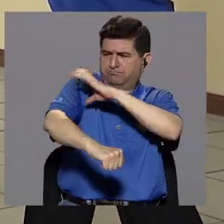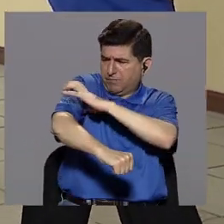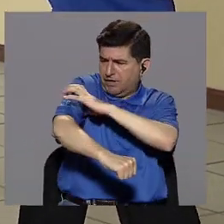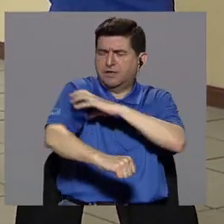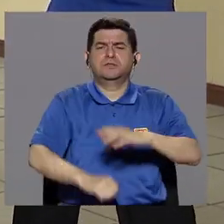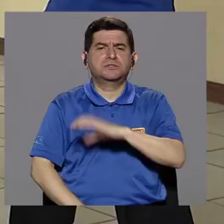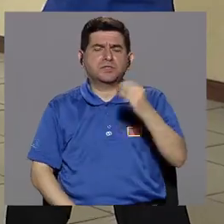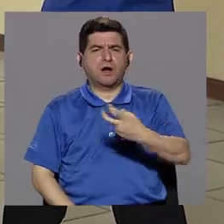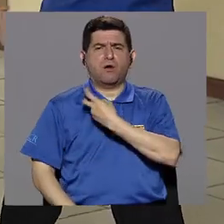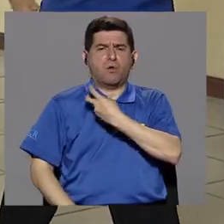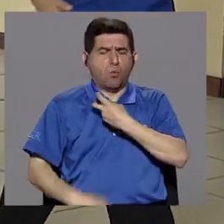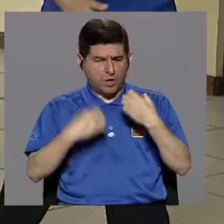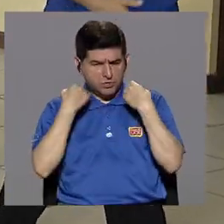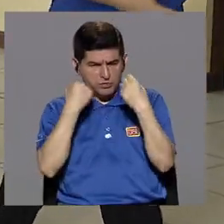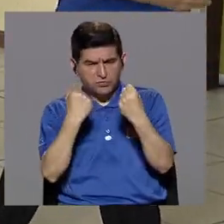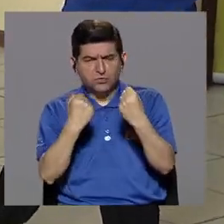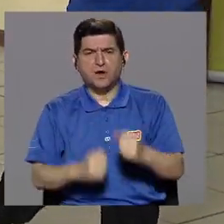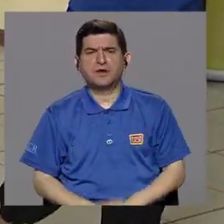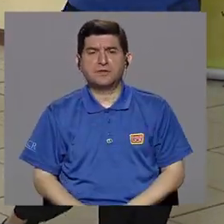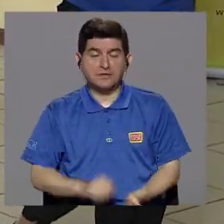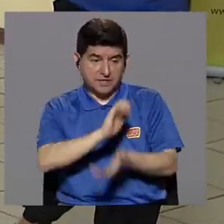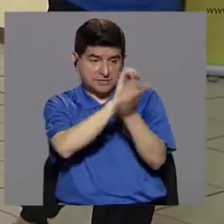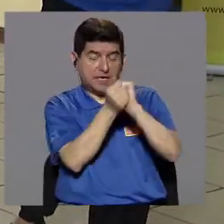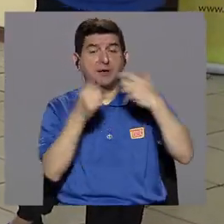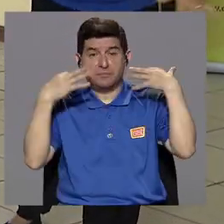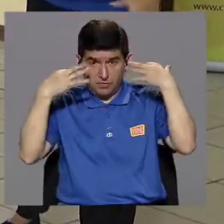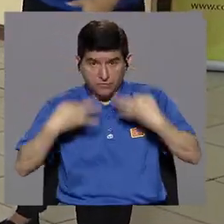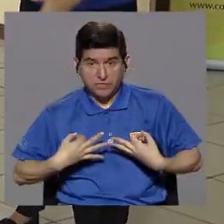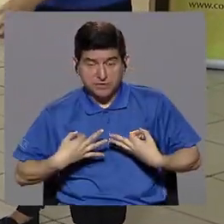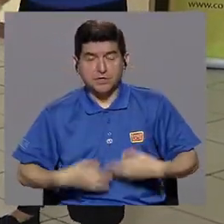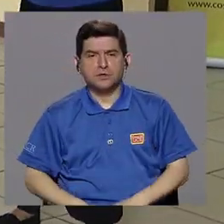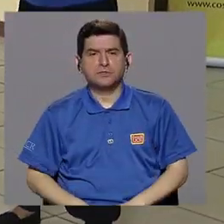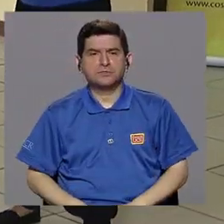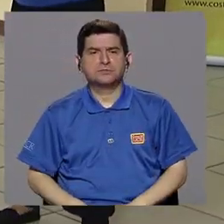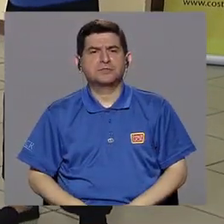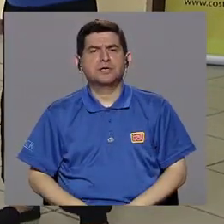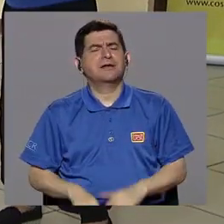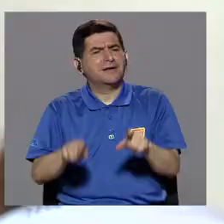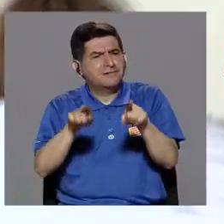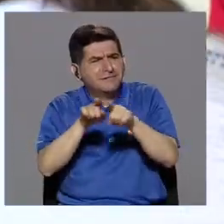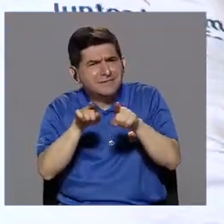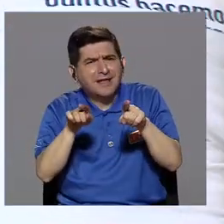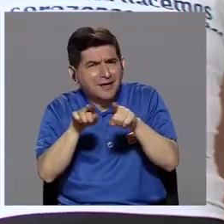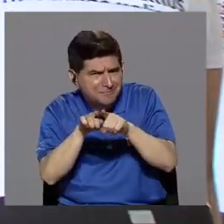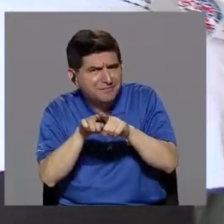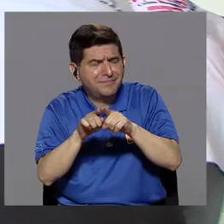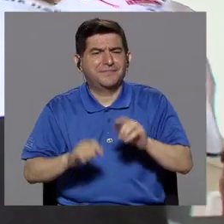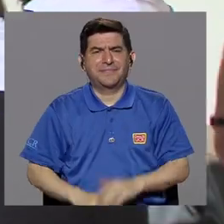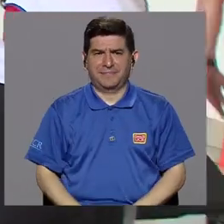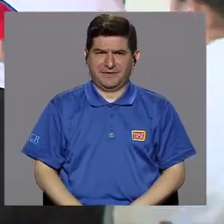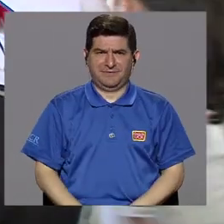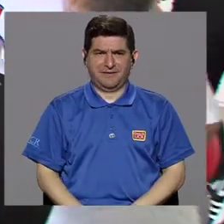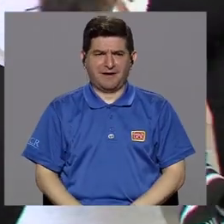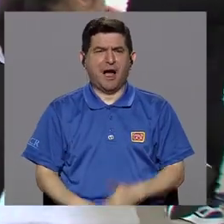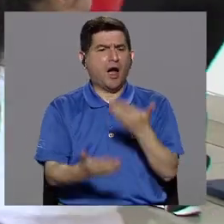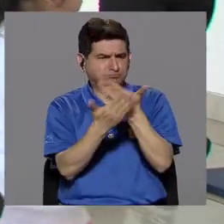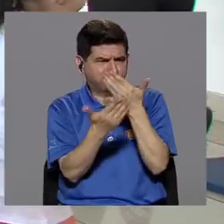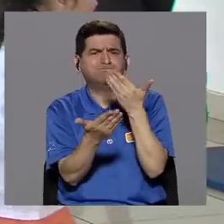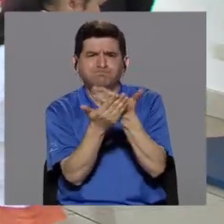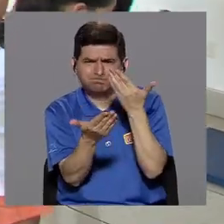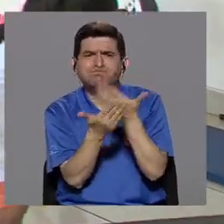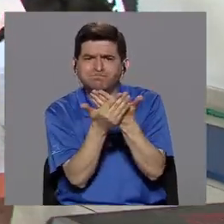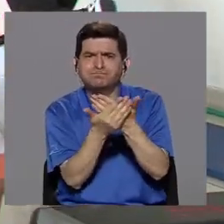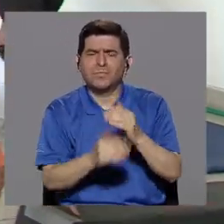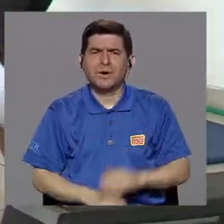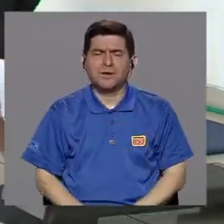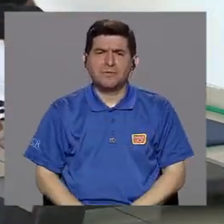y huesos más fuertes, decir, lo que sería cambios a nivel físico. Sino que hay también una gran evidencia de